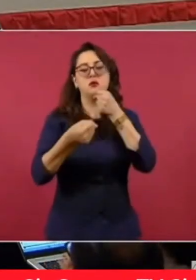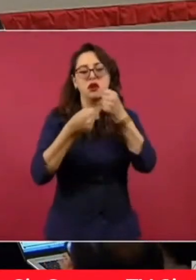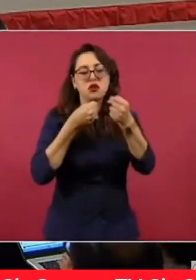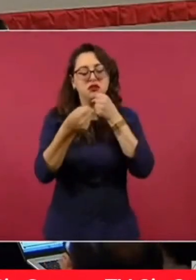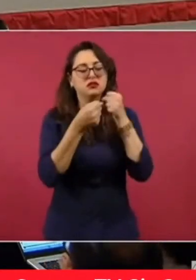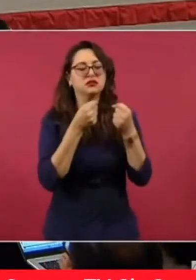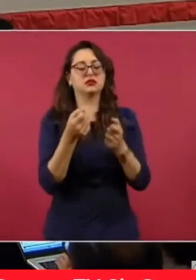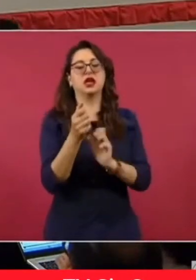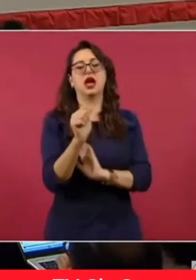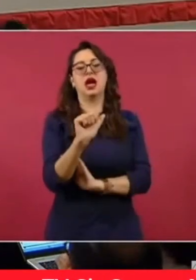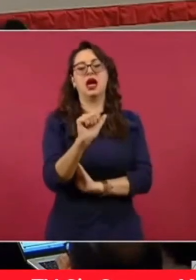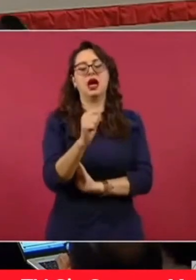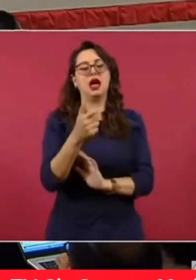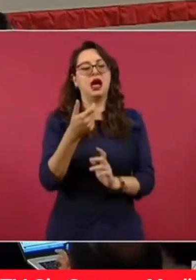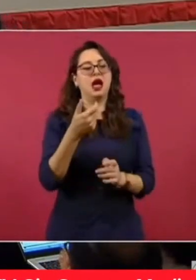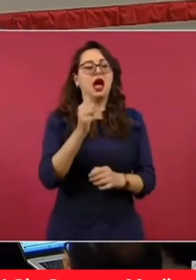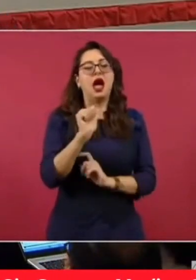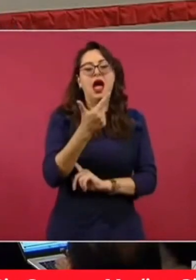Clause